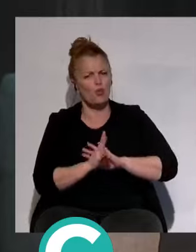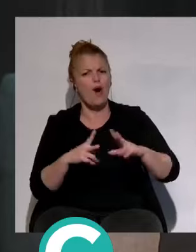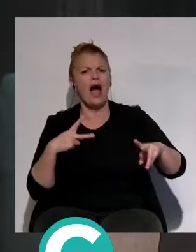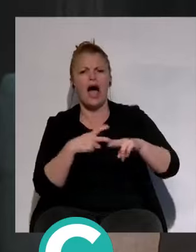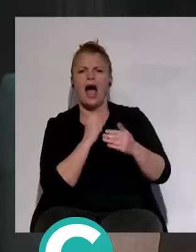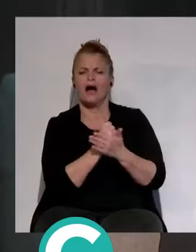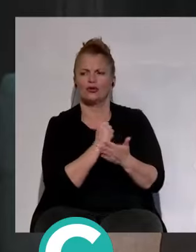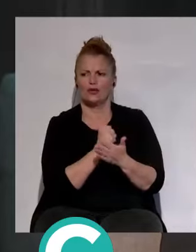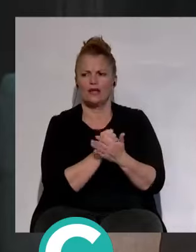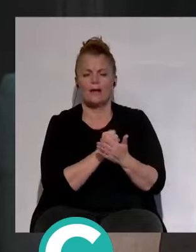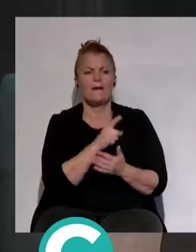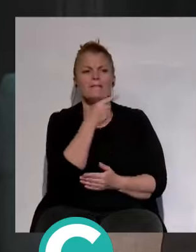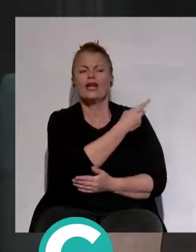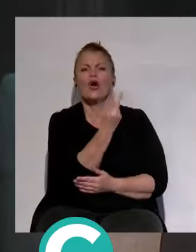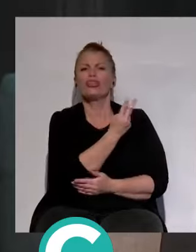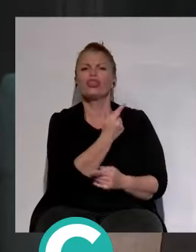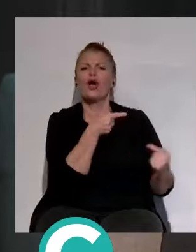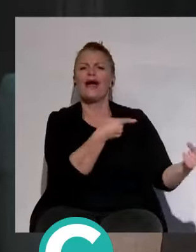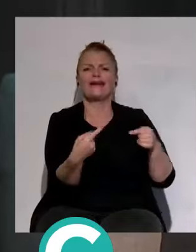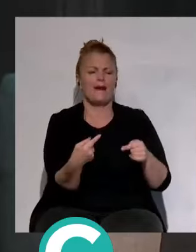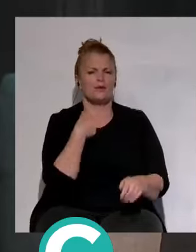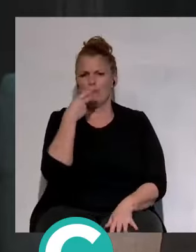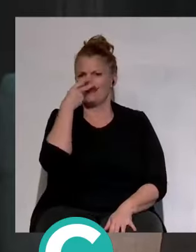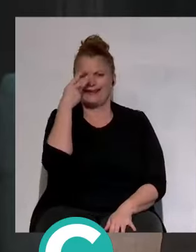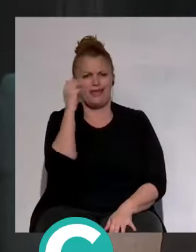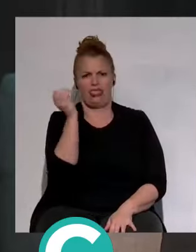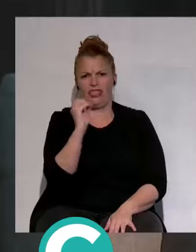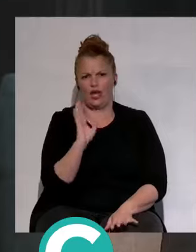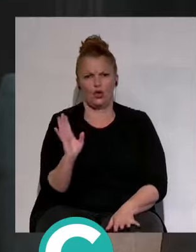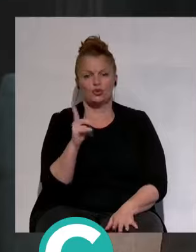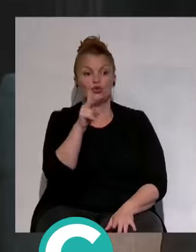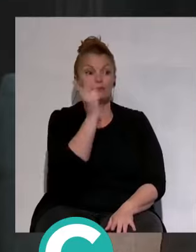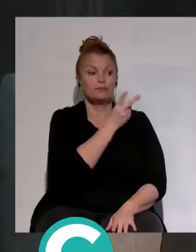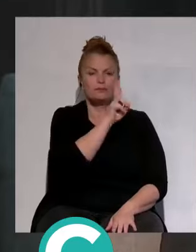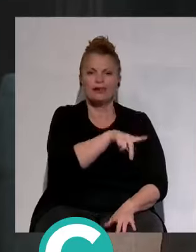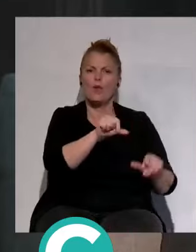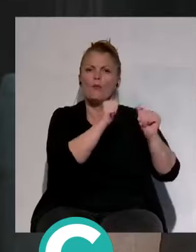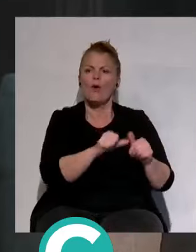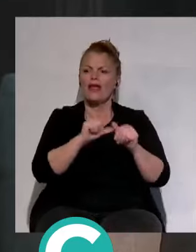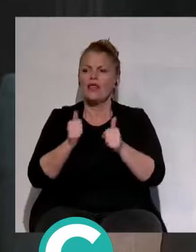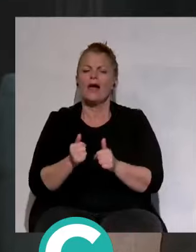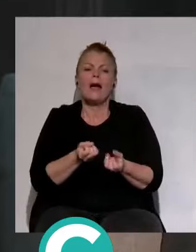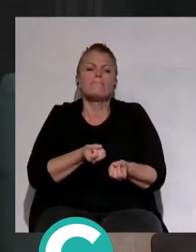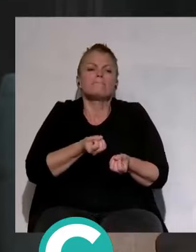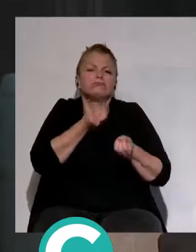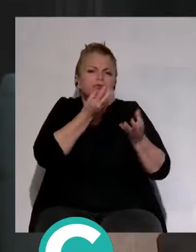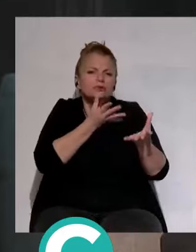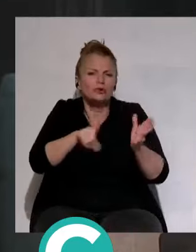las peleitas de ellos no me interesan nada. Yo creo que son dos modelos de personas que cuentan medias verdades. sea,